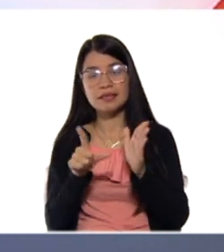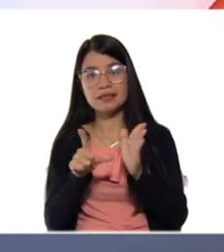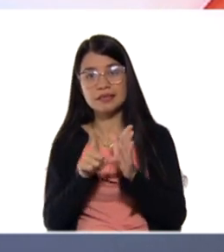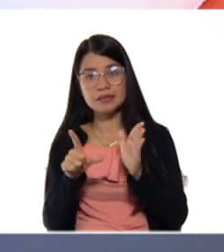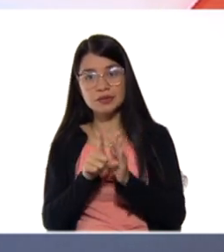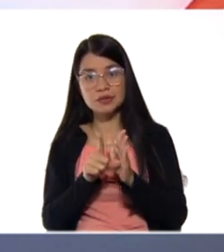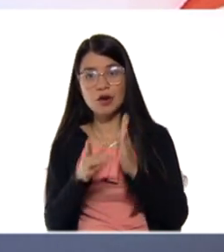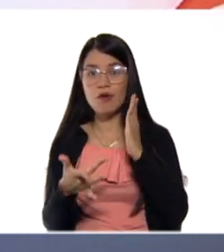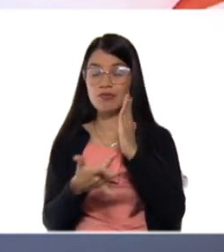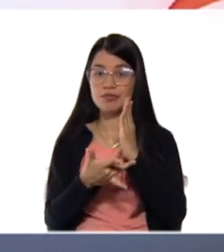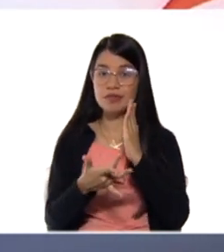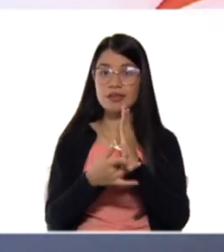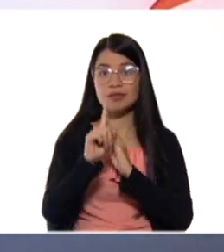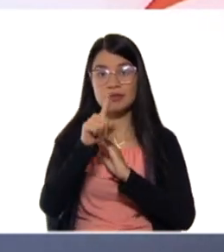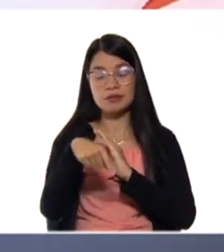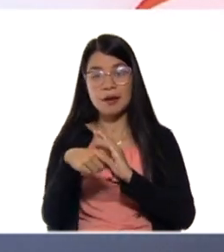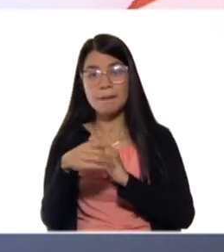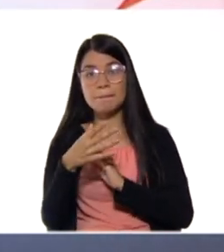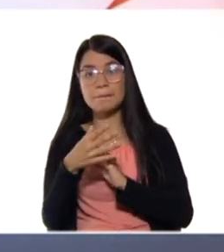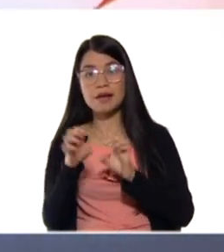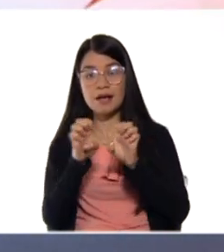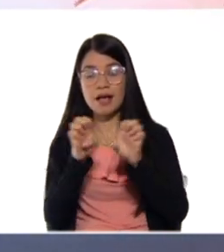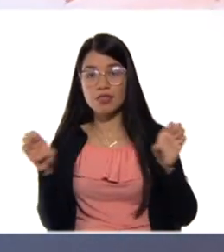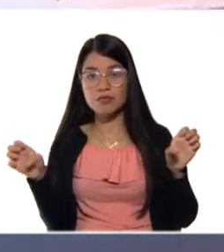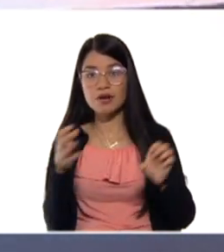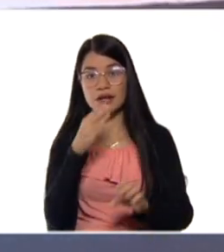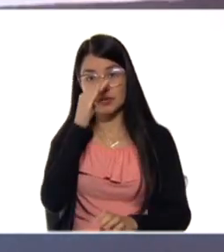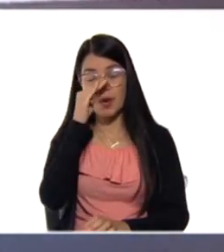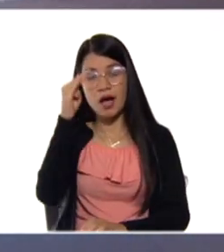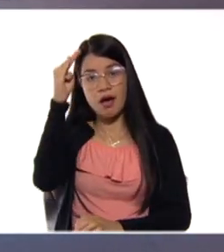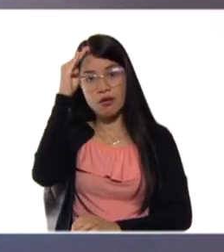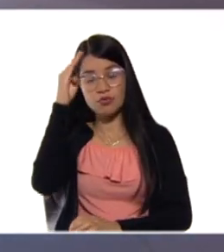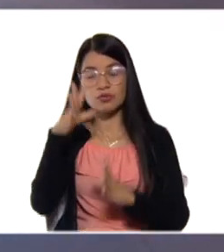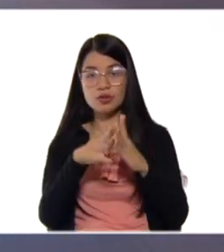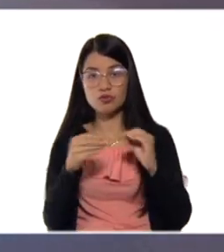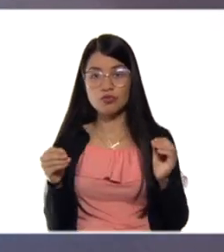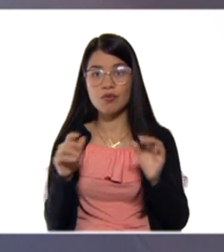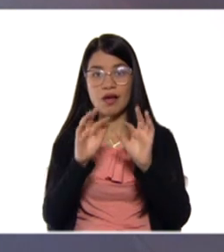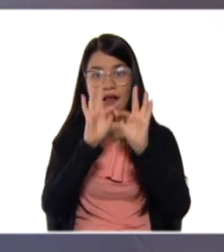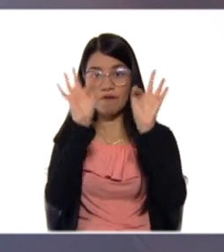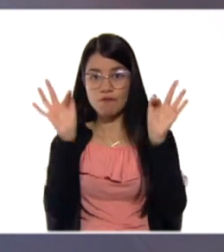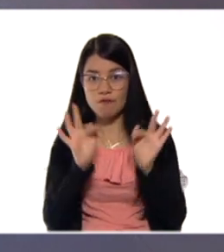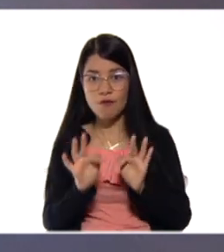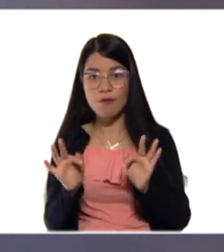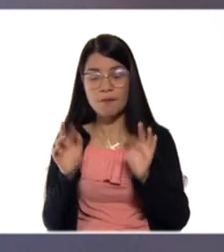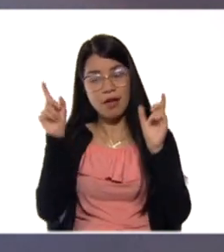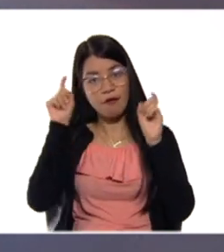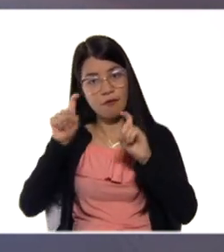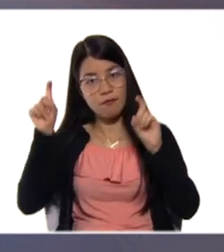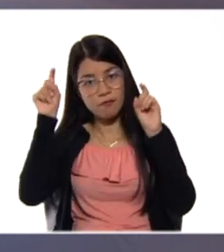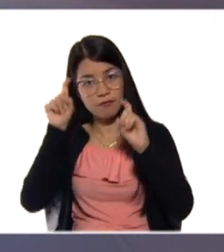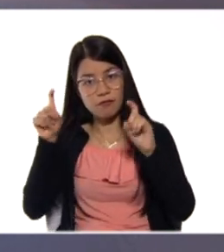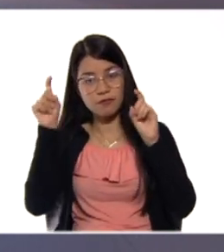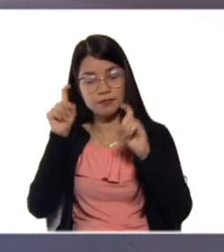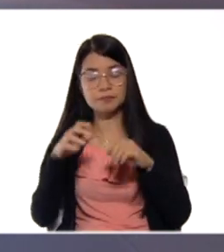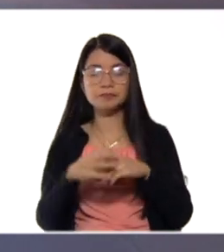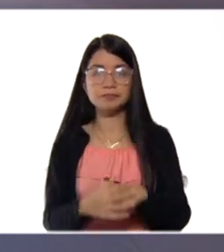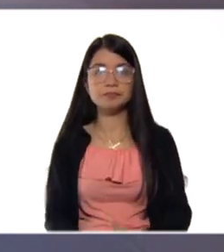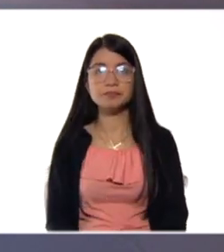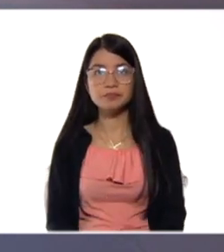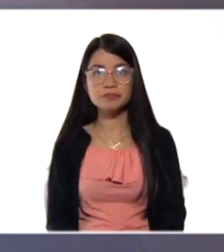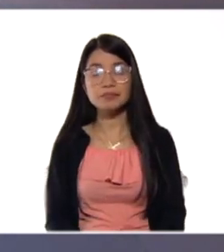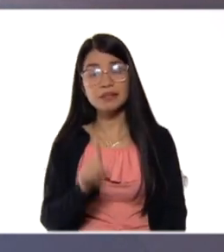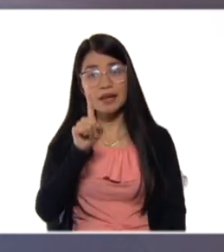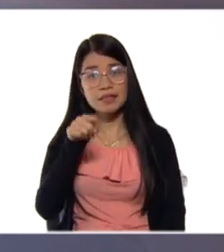Y la modalidad de educación para jóvenes y adultos en todas las áreas de formación. Por eso también tenemos que agradecer